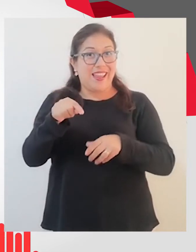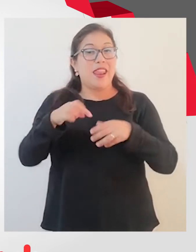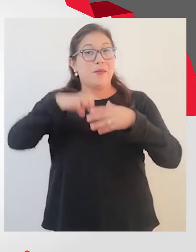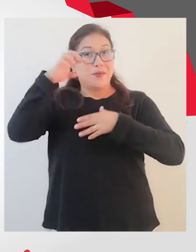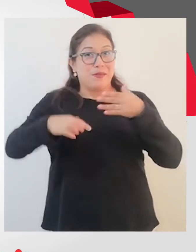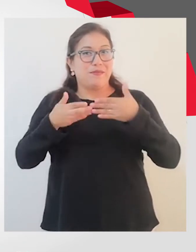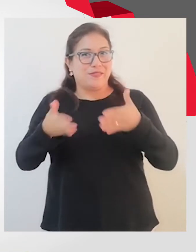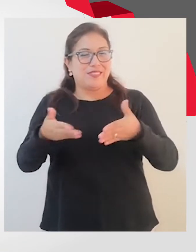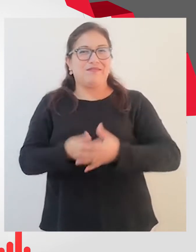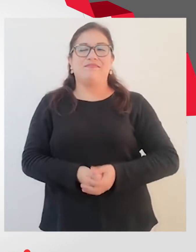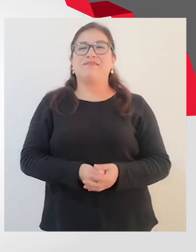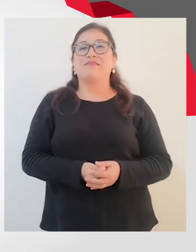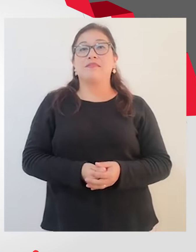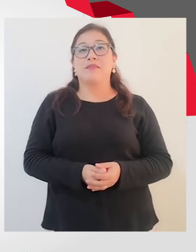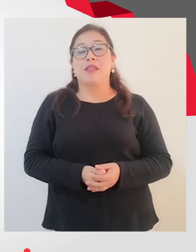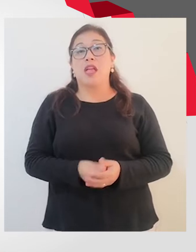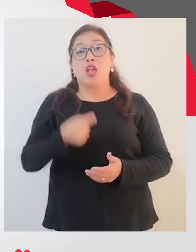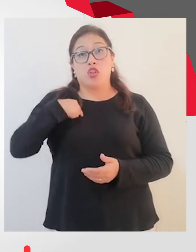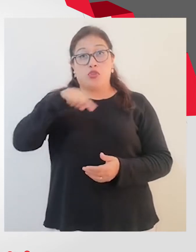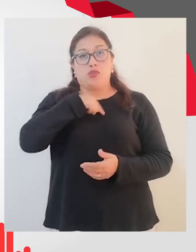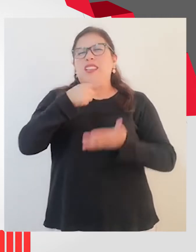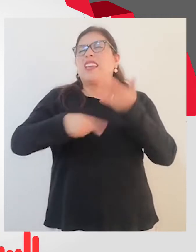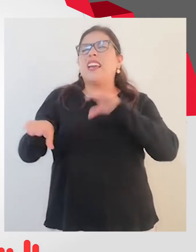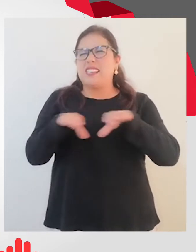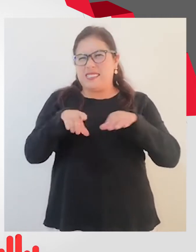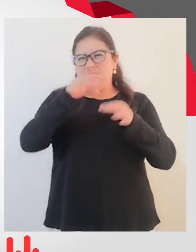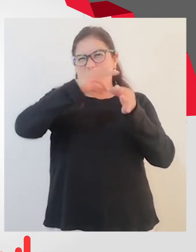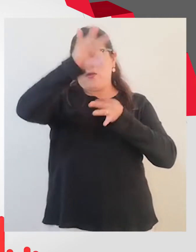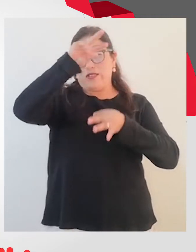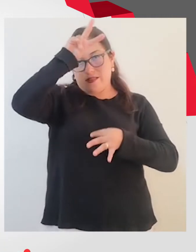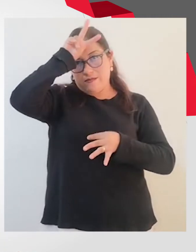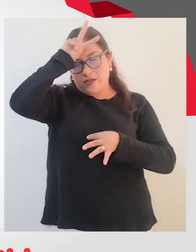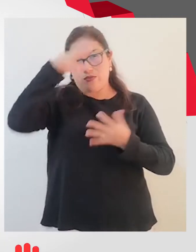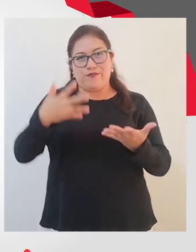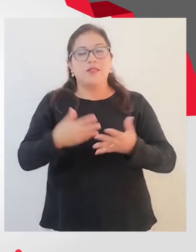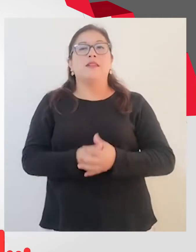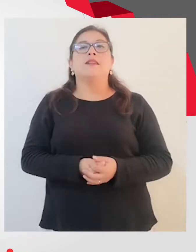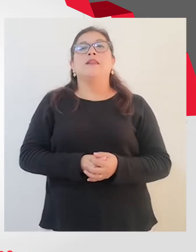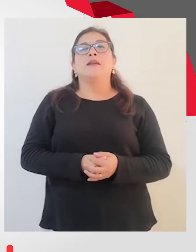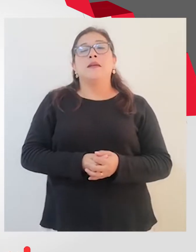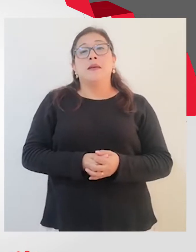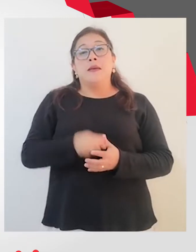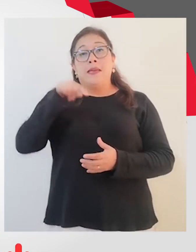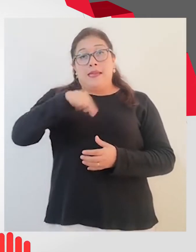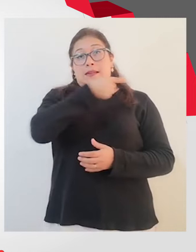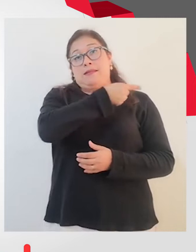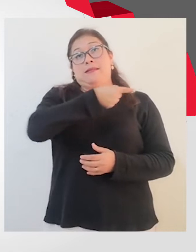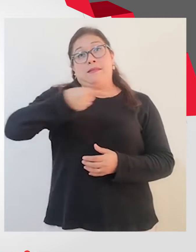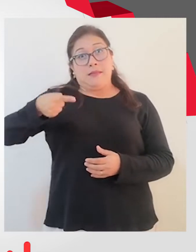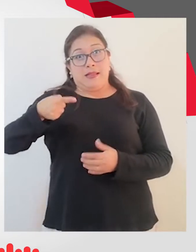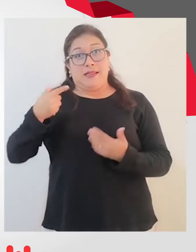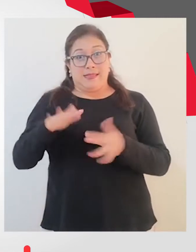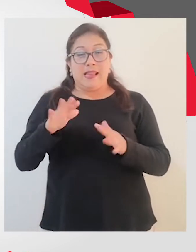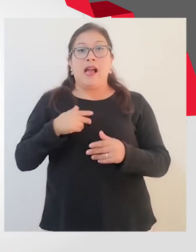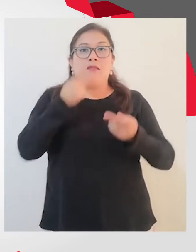al programa Sin Barreras. Realizamos en provincia nuestras actividades propias, pero en esta semana hemos